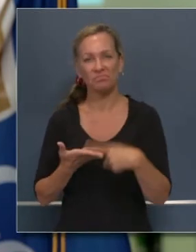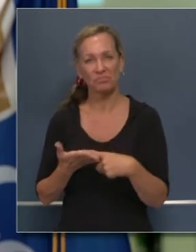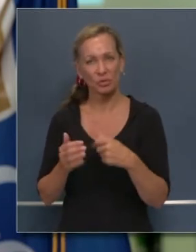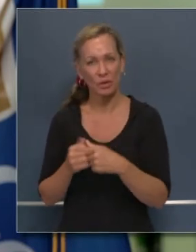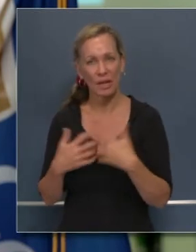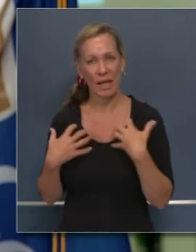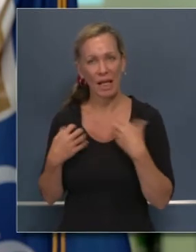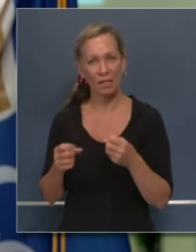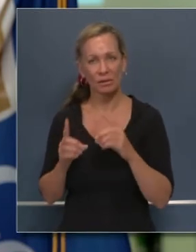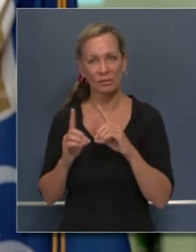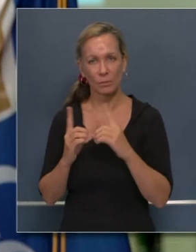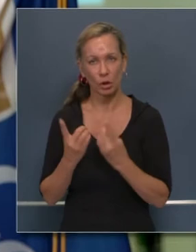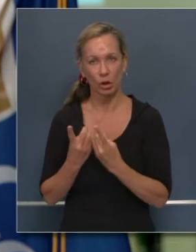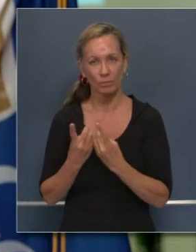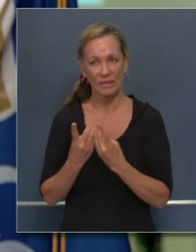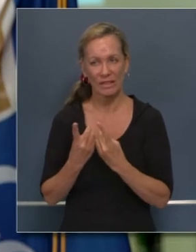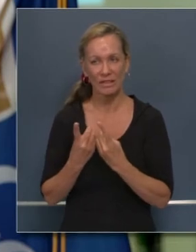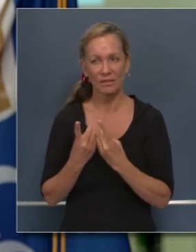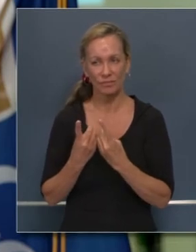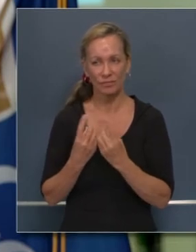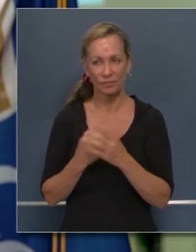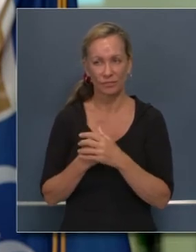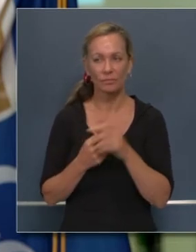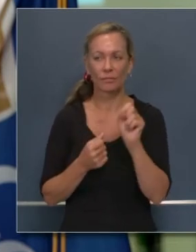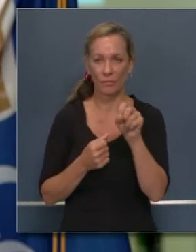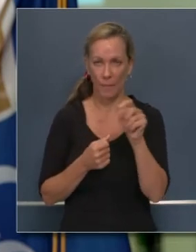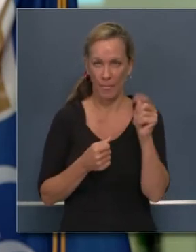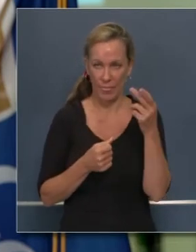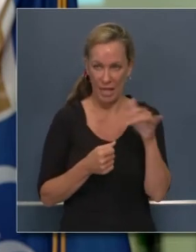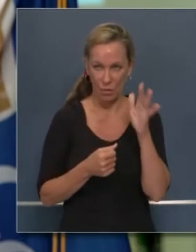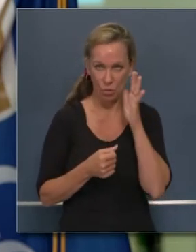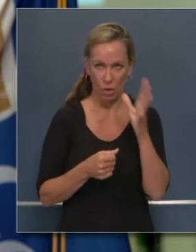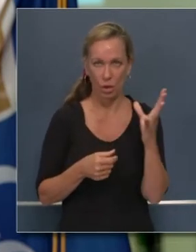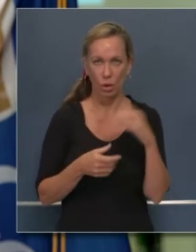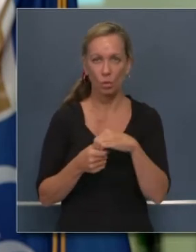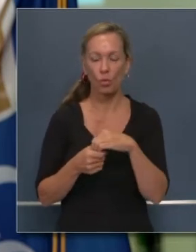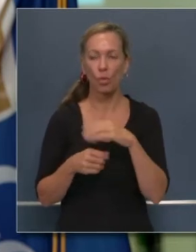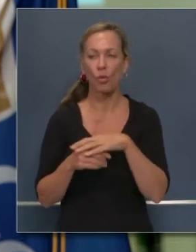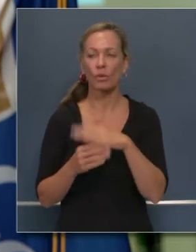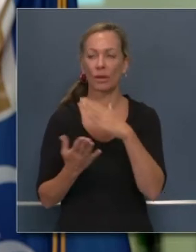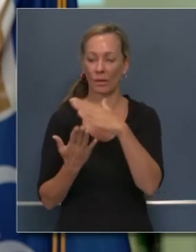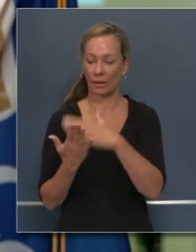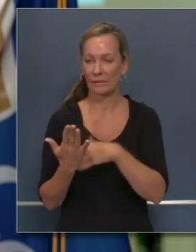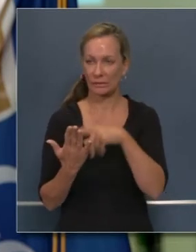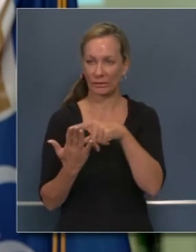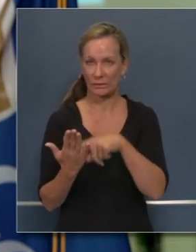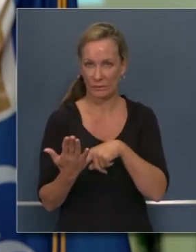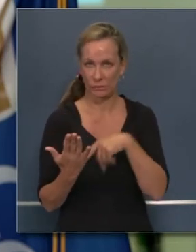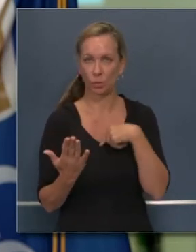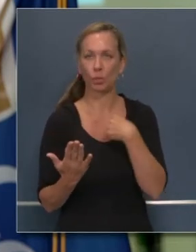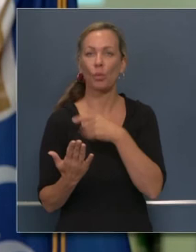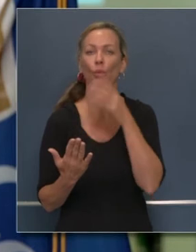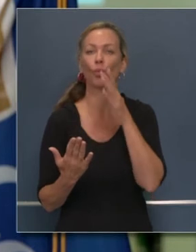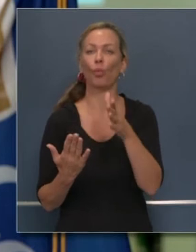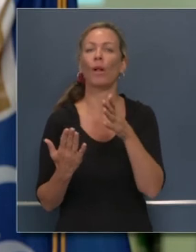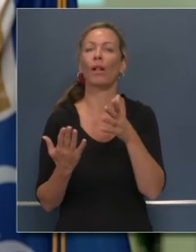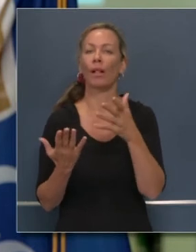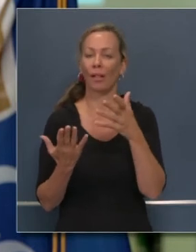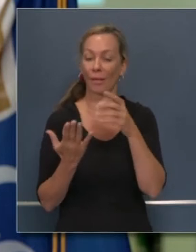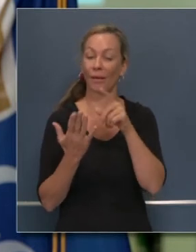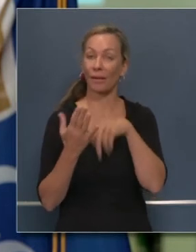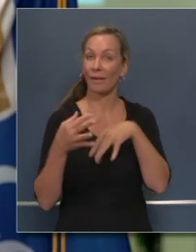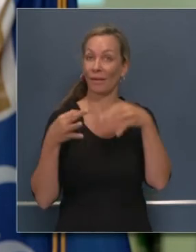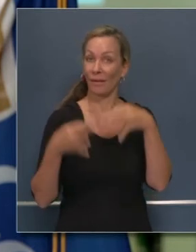salud locales y ellas son parte de las recomendaciones que estaremos publicando esta semana. Ahora, en cuanto a los